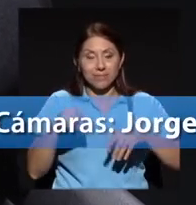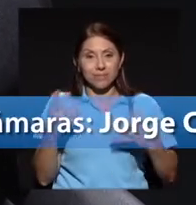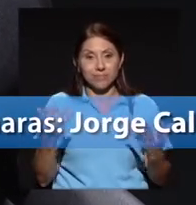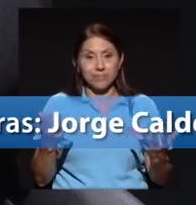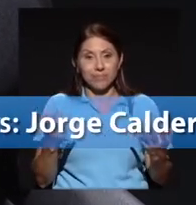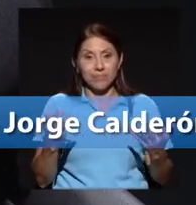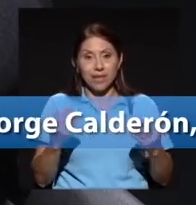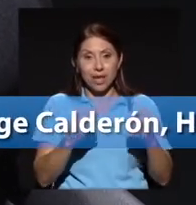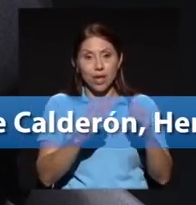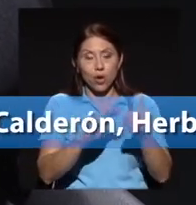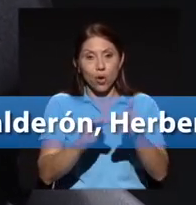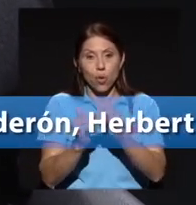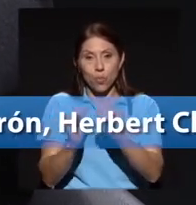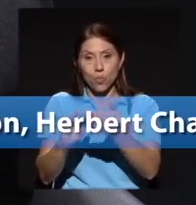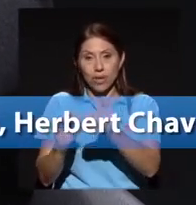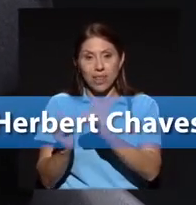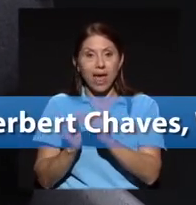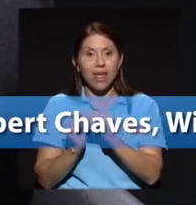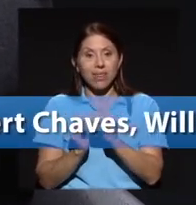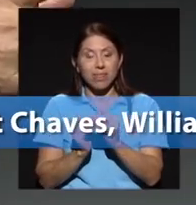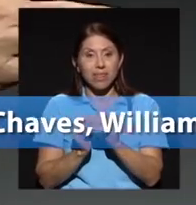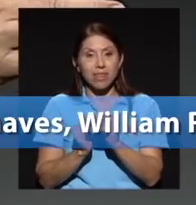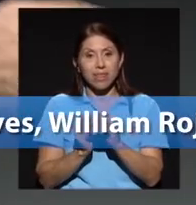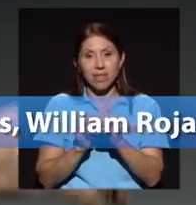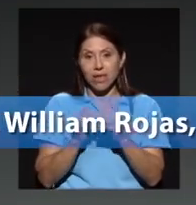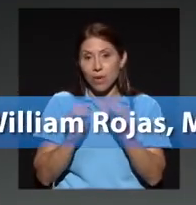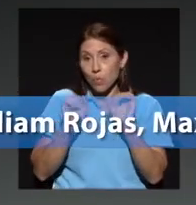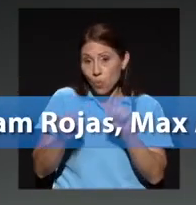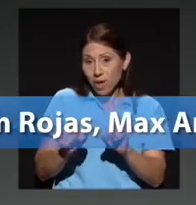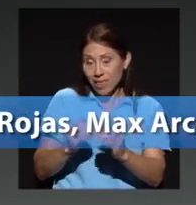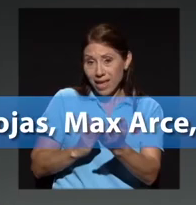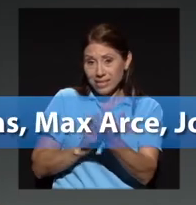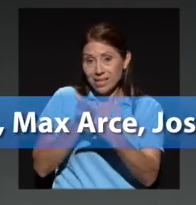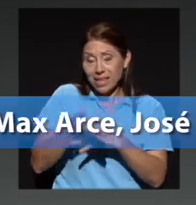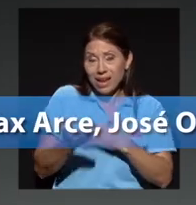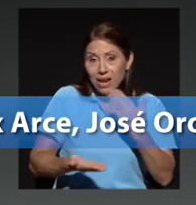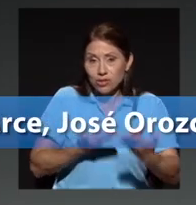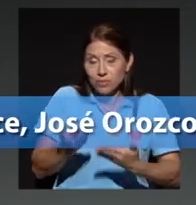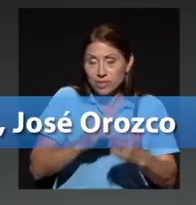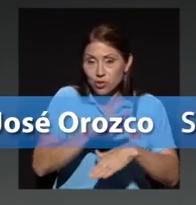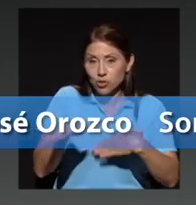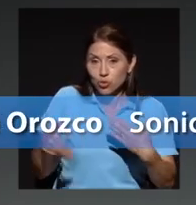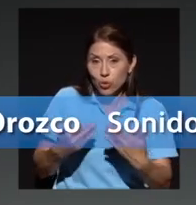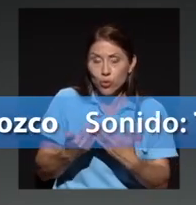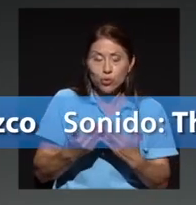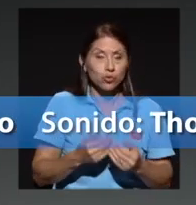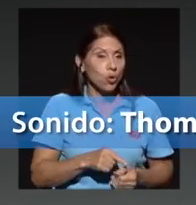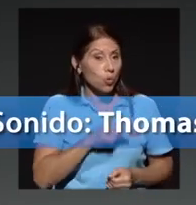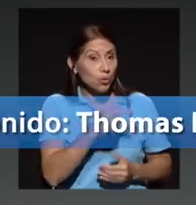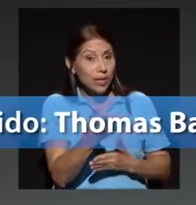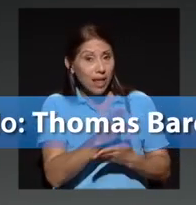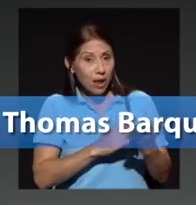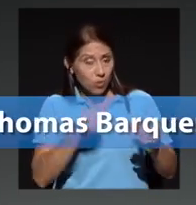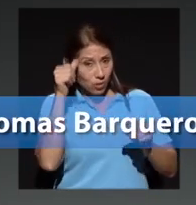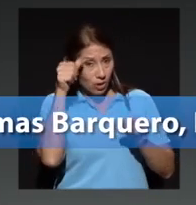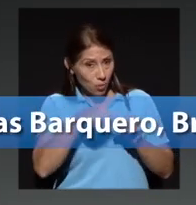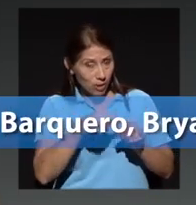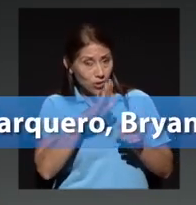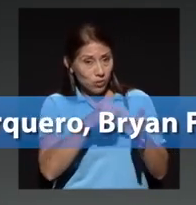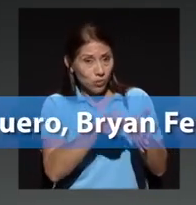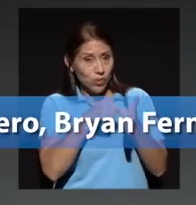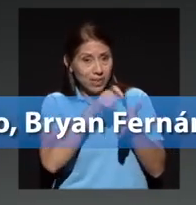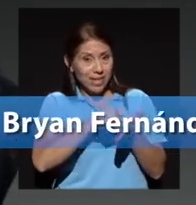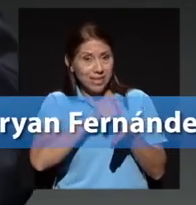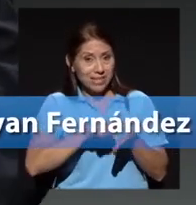la comunidad este ¿en medio minuto tiene algún algún recuerdo de su director de tesis de licenciatura?